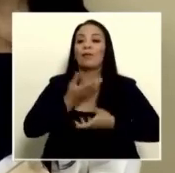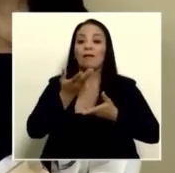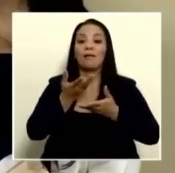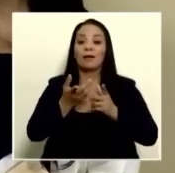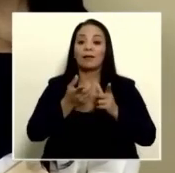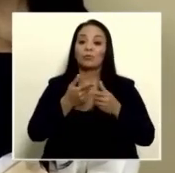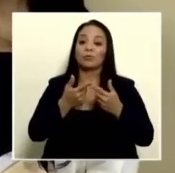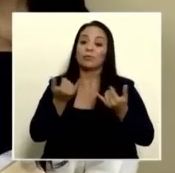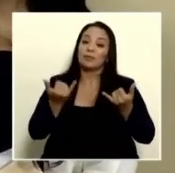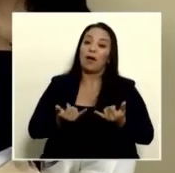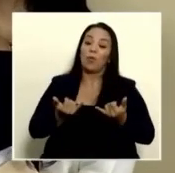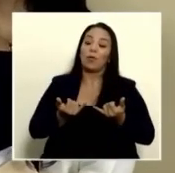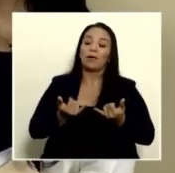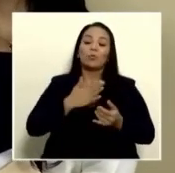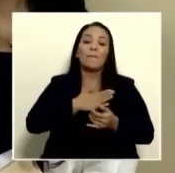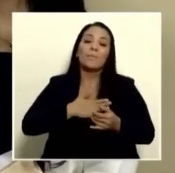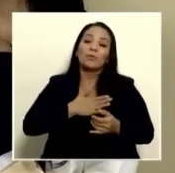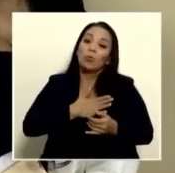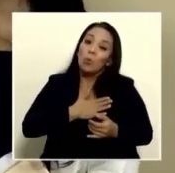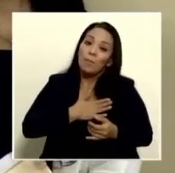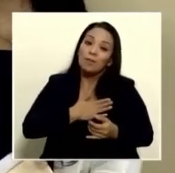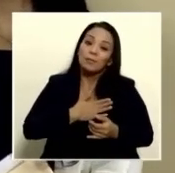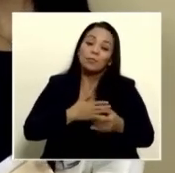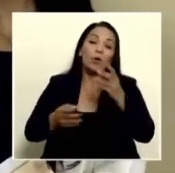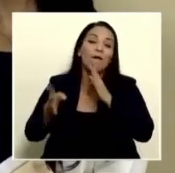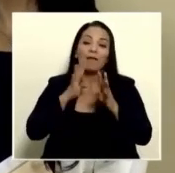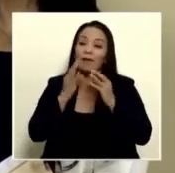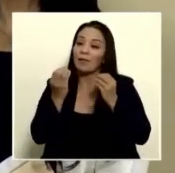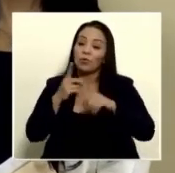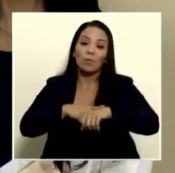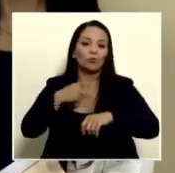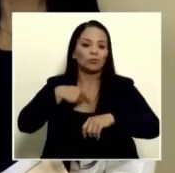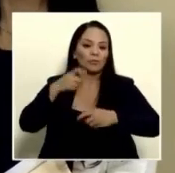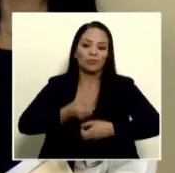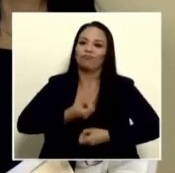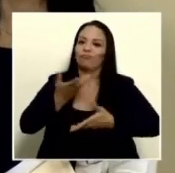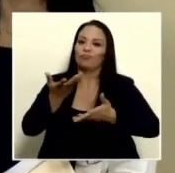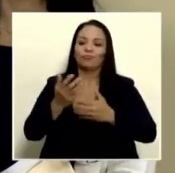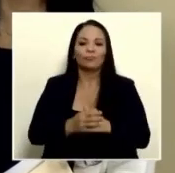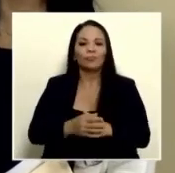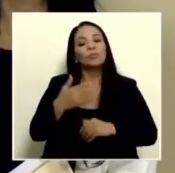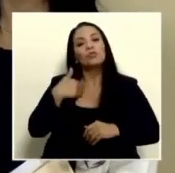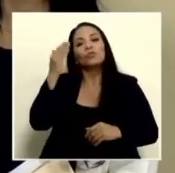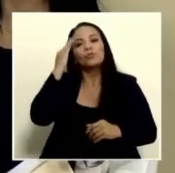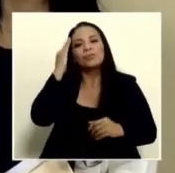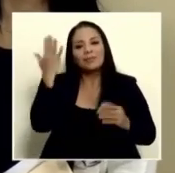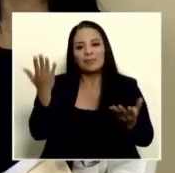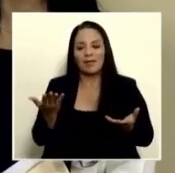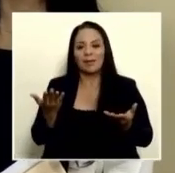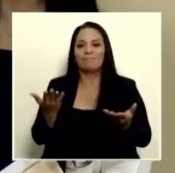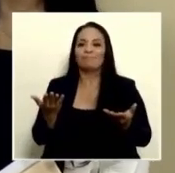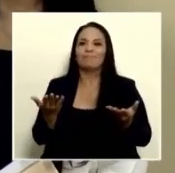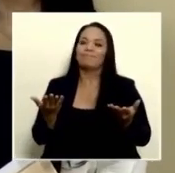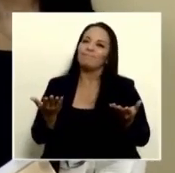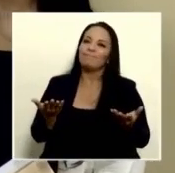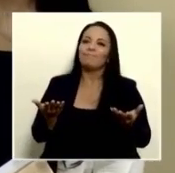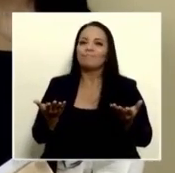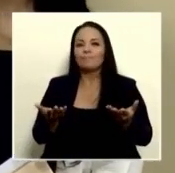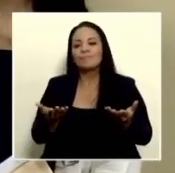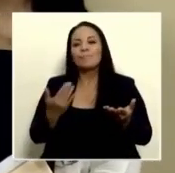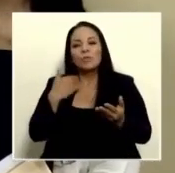que les pido disculpas por haber tomado tanto tiempo yo sé que esto es una serie de